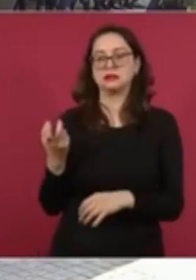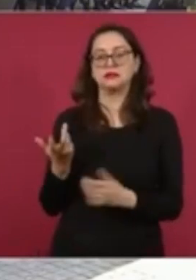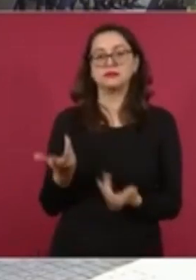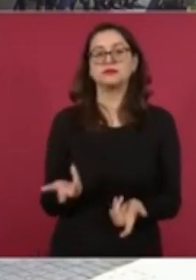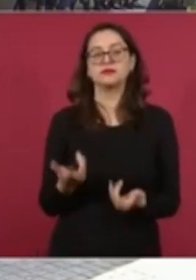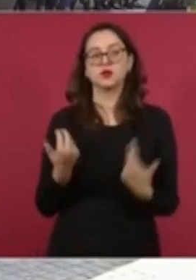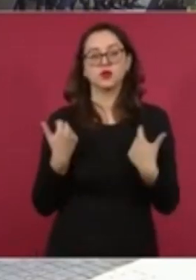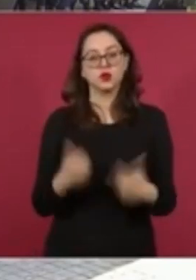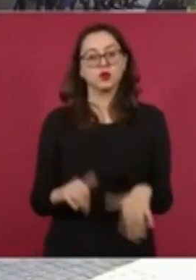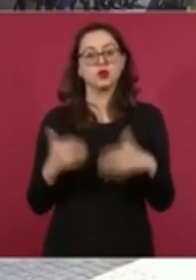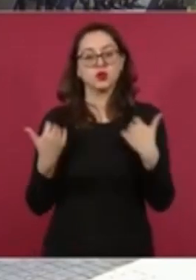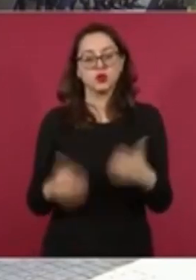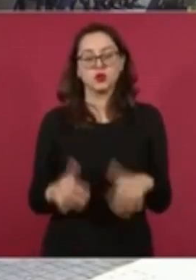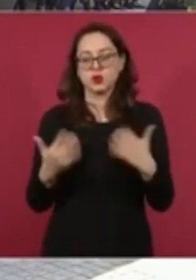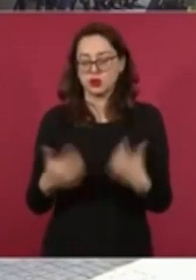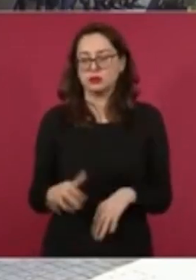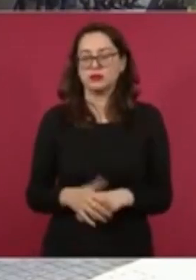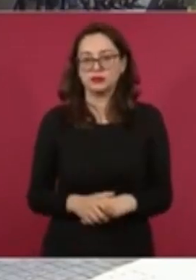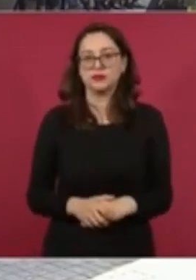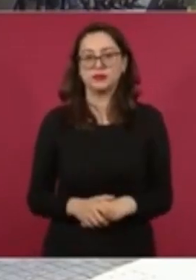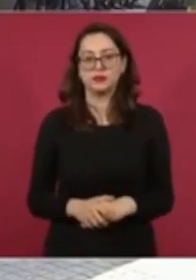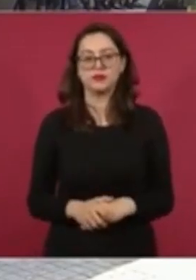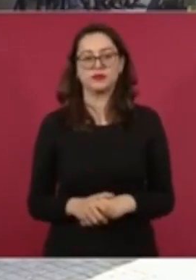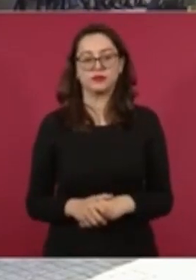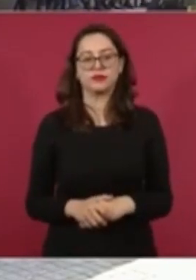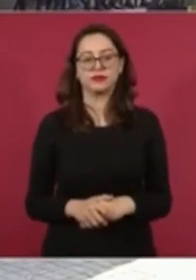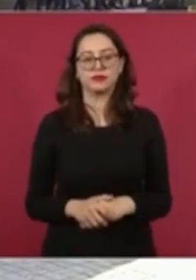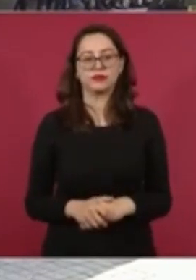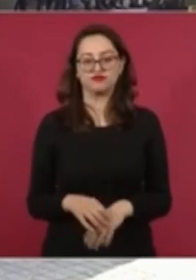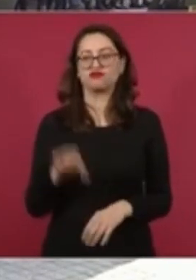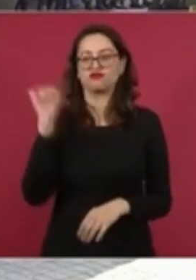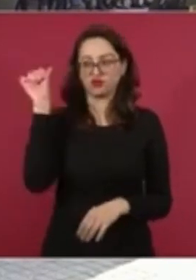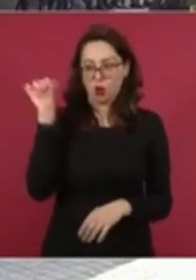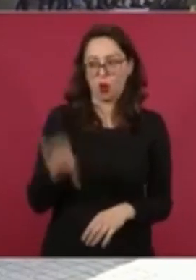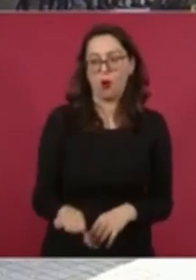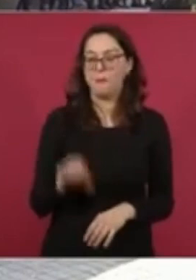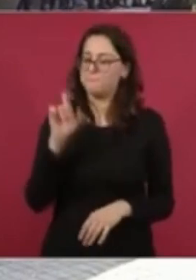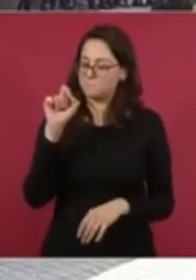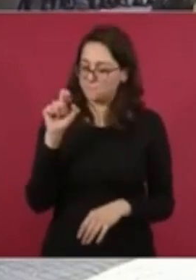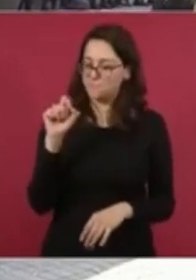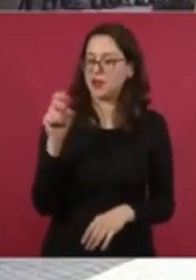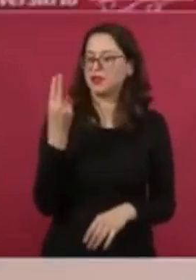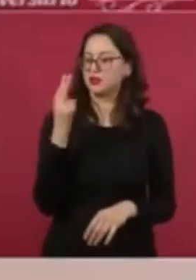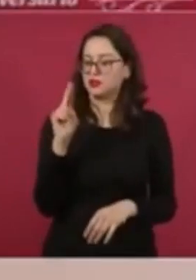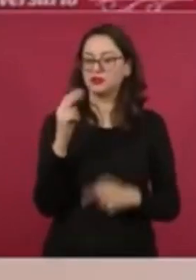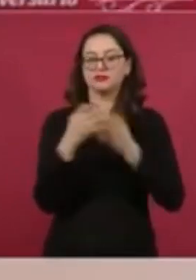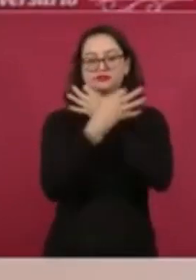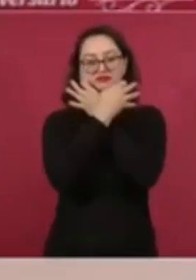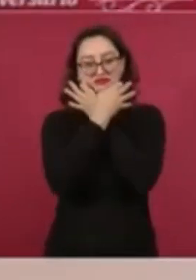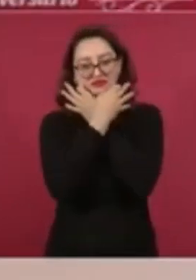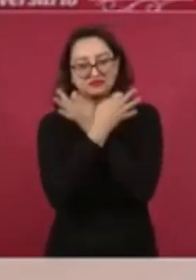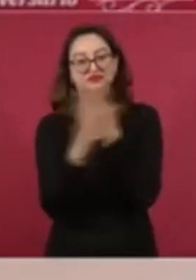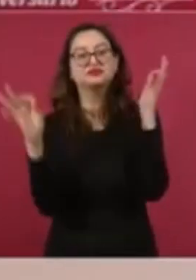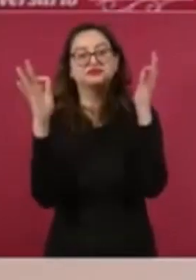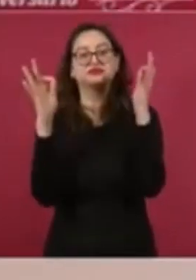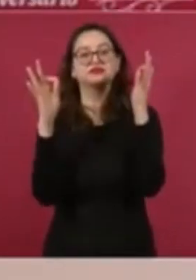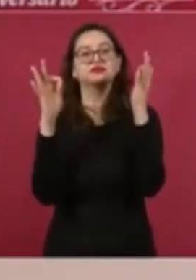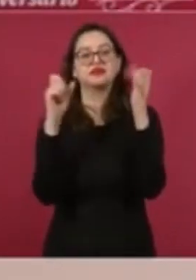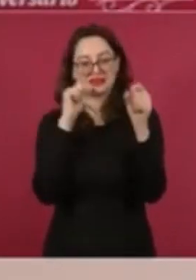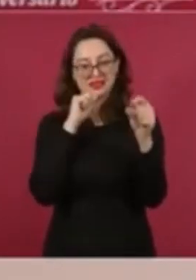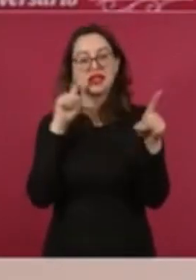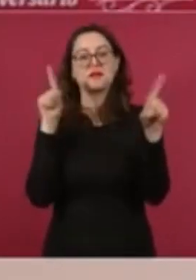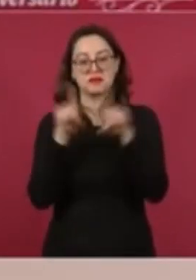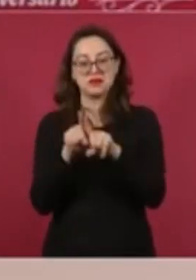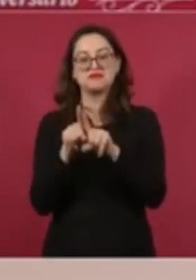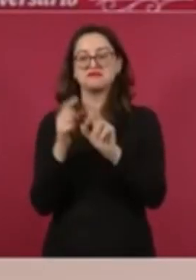mucho este anuncio con nuestra revolución, me